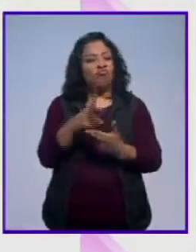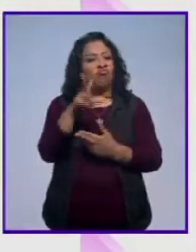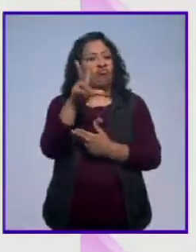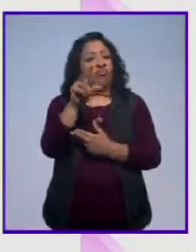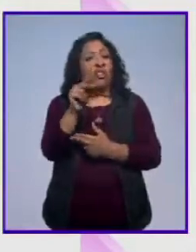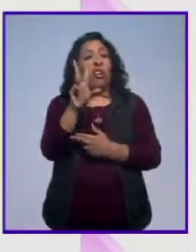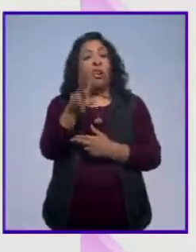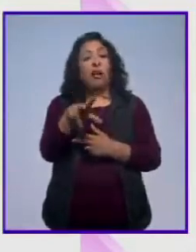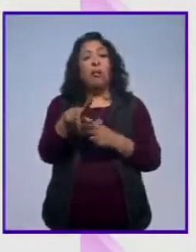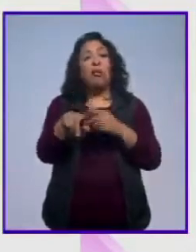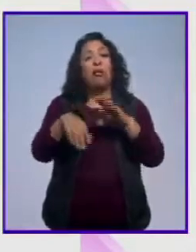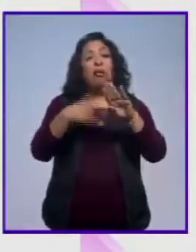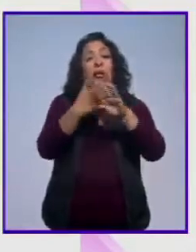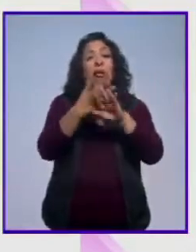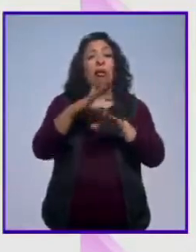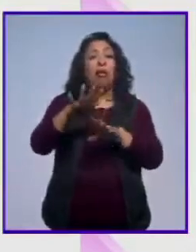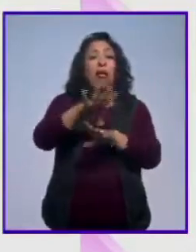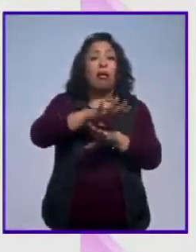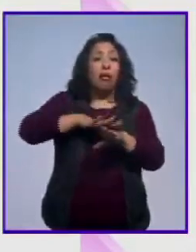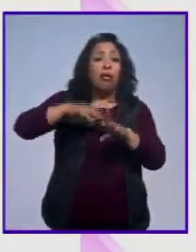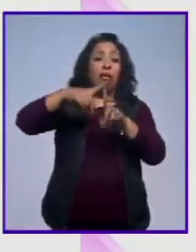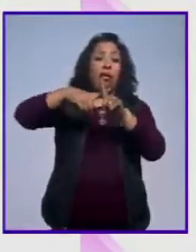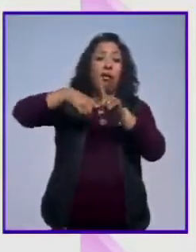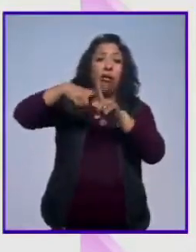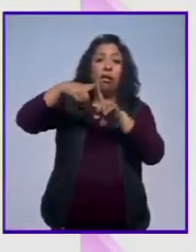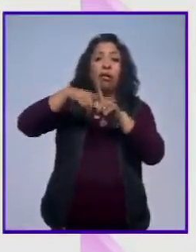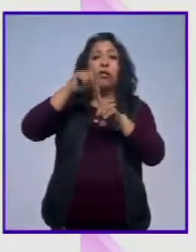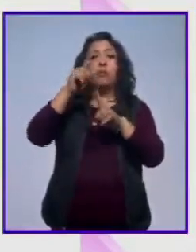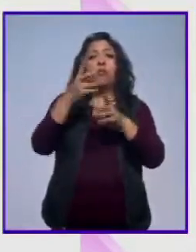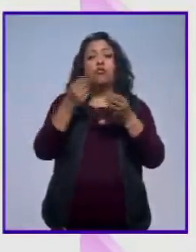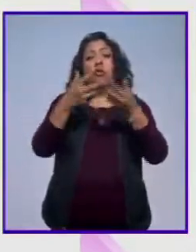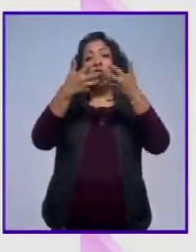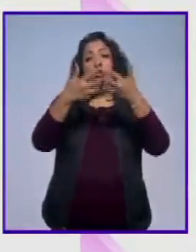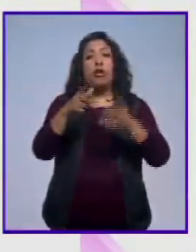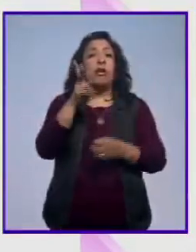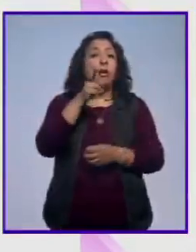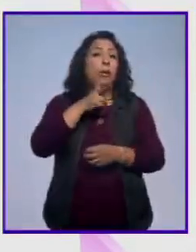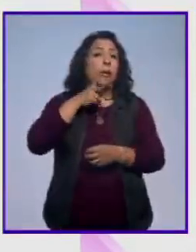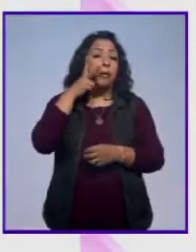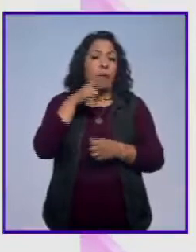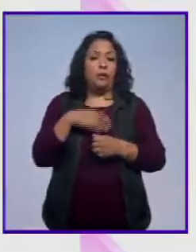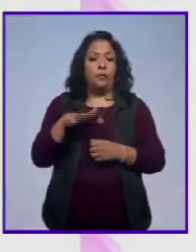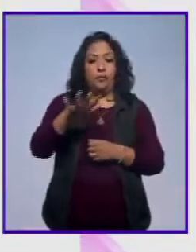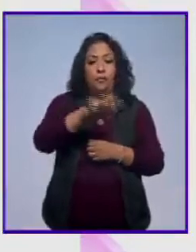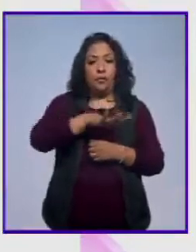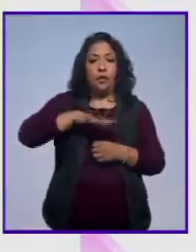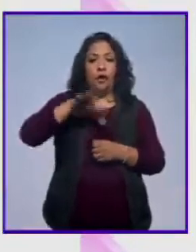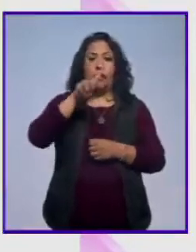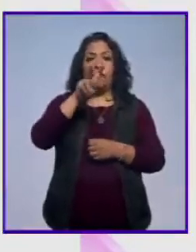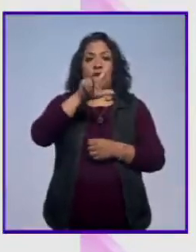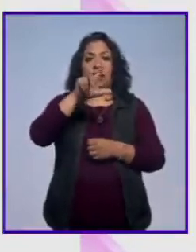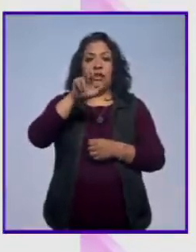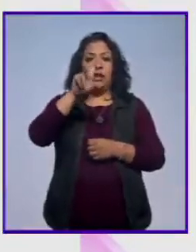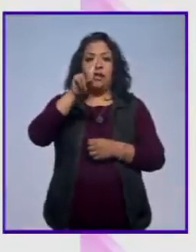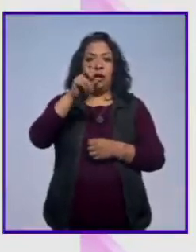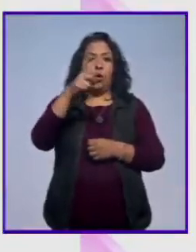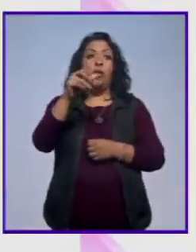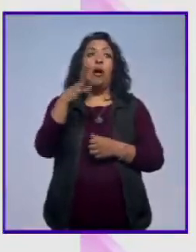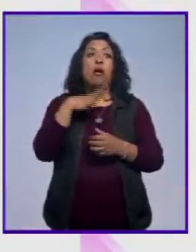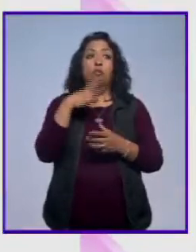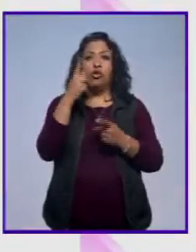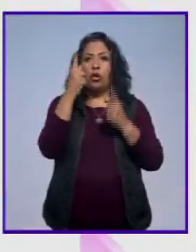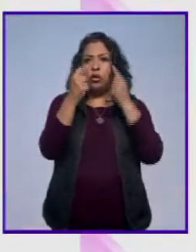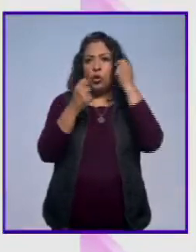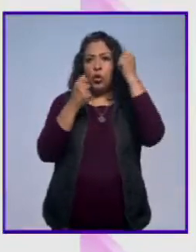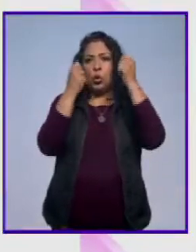afectaría el clima, el ambiente y la producción vinícola. El Valle de Guadalupe se ha convertido en un destino turístico